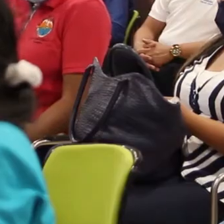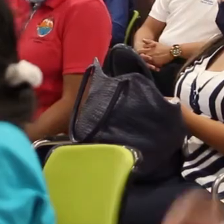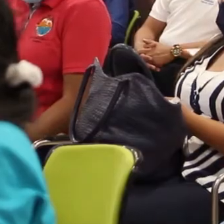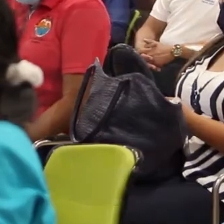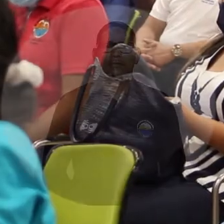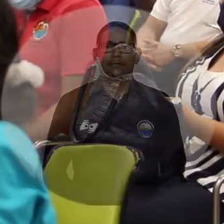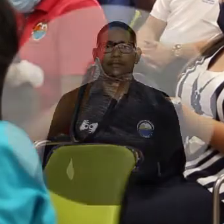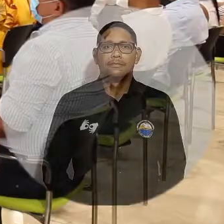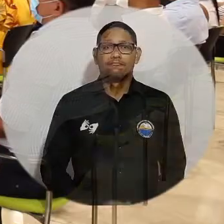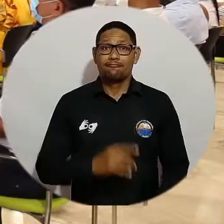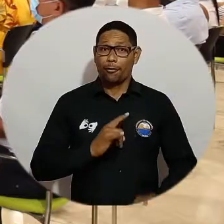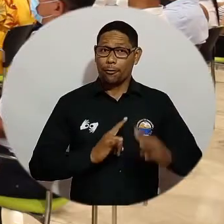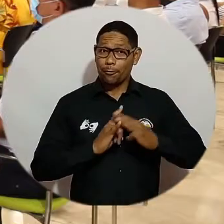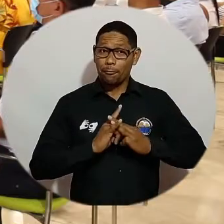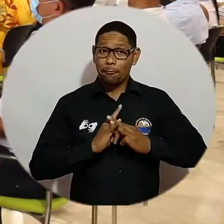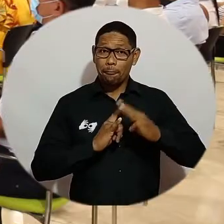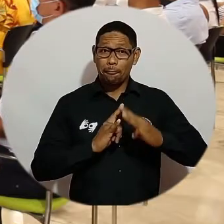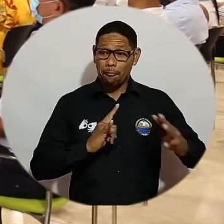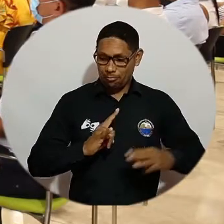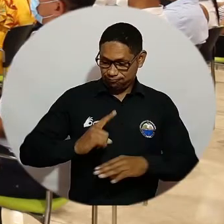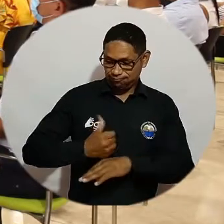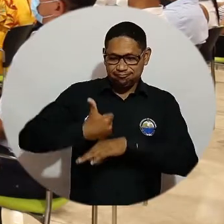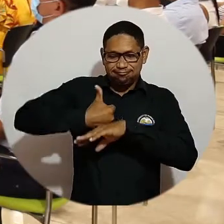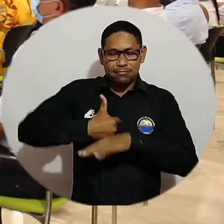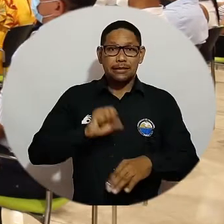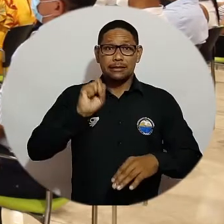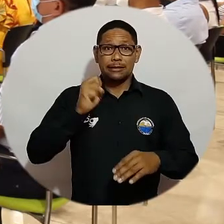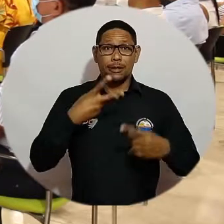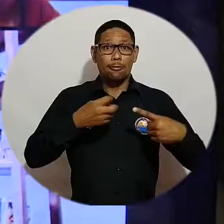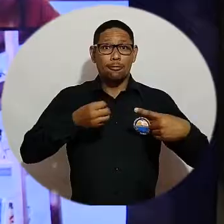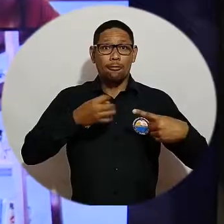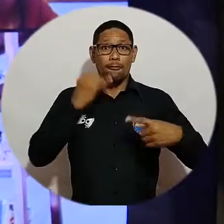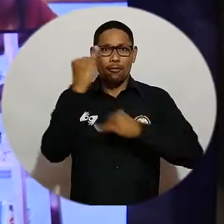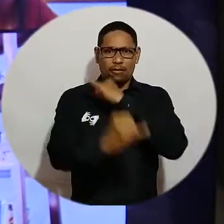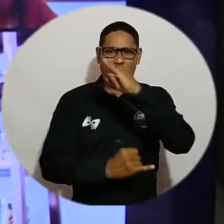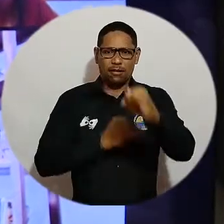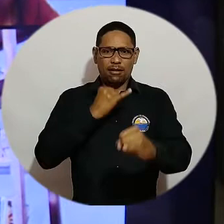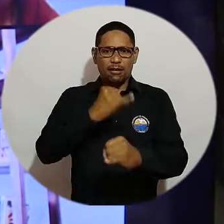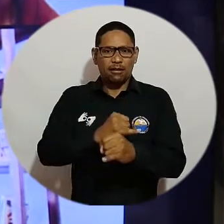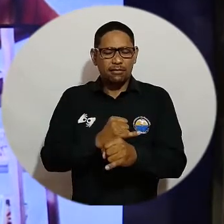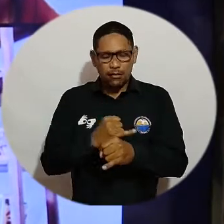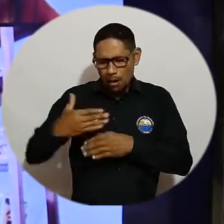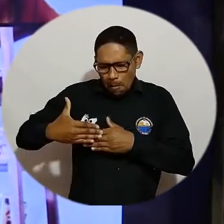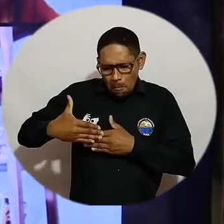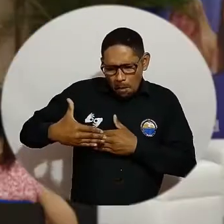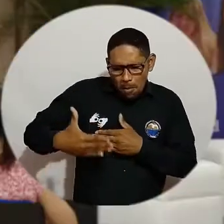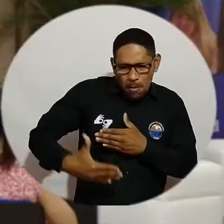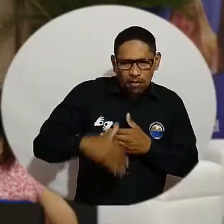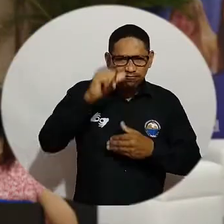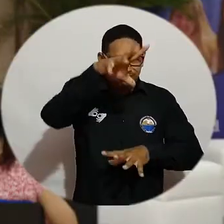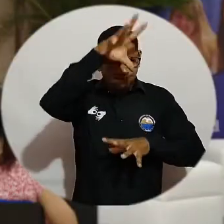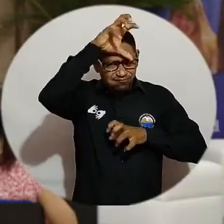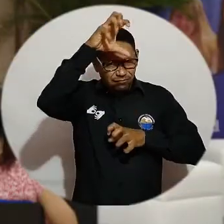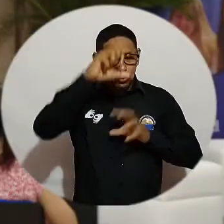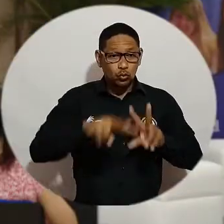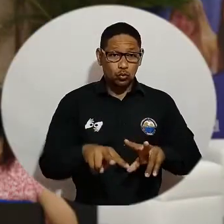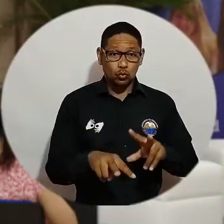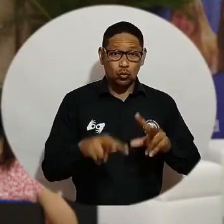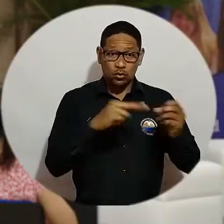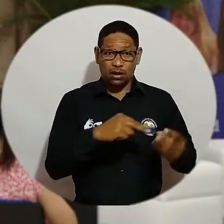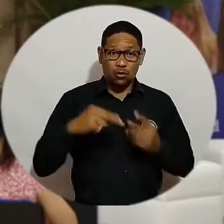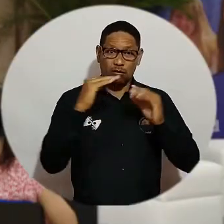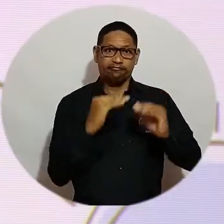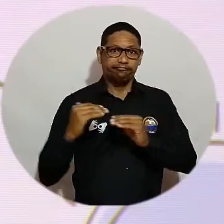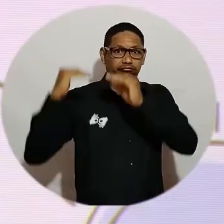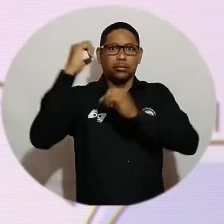La Universidad del Magdalena fue anfitriona del II Foro Internacional de Resultados de Aprendizaje para la Educación Superior